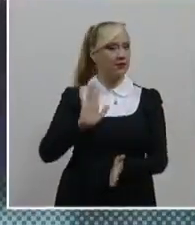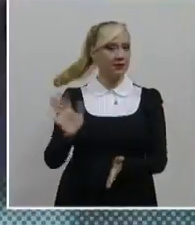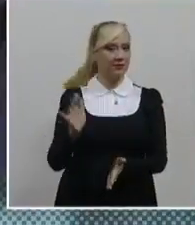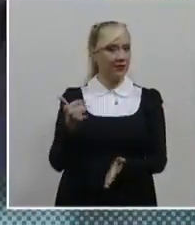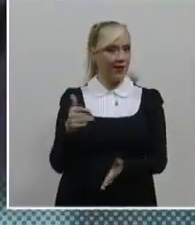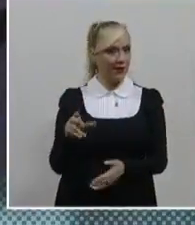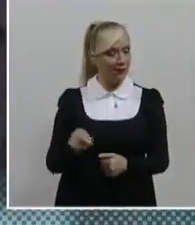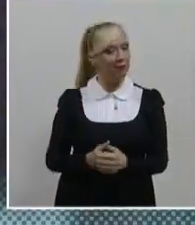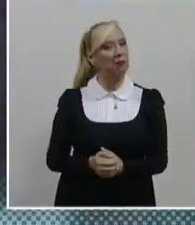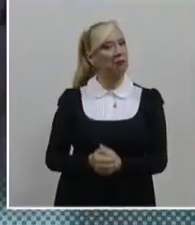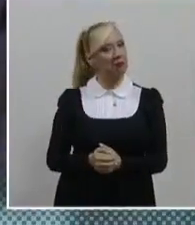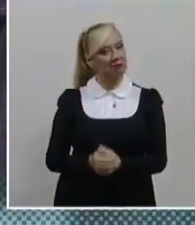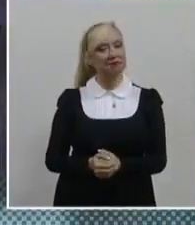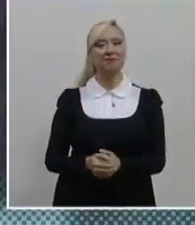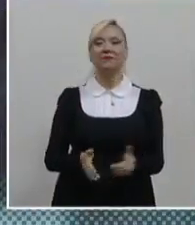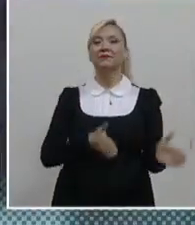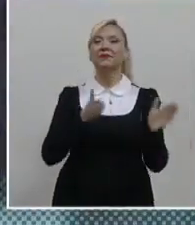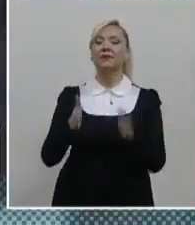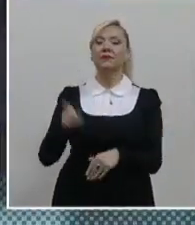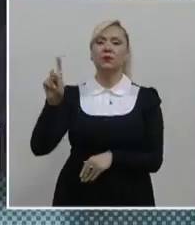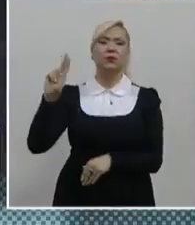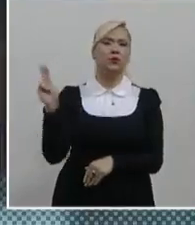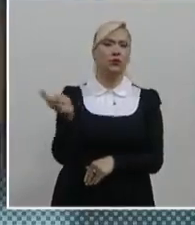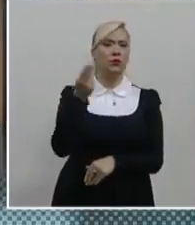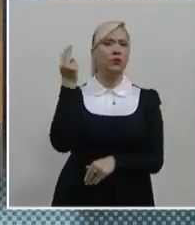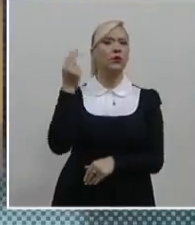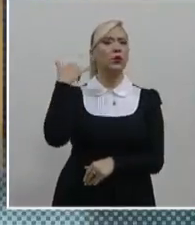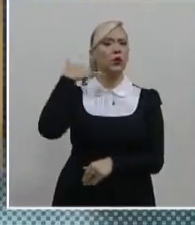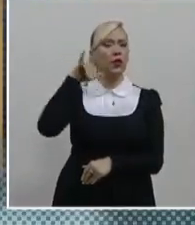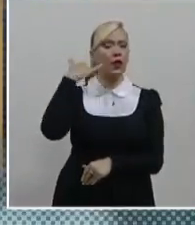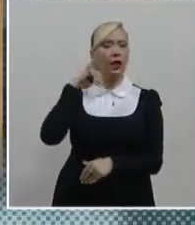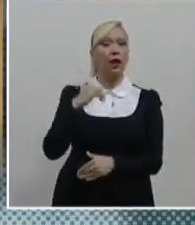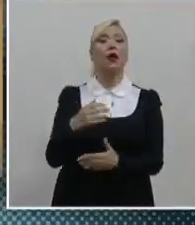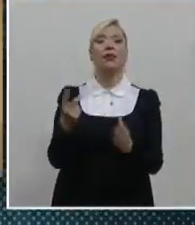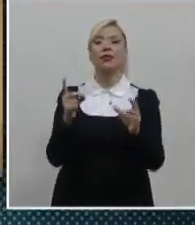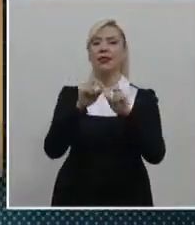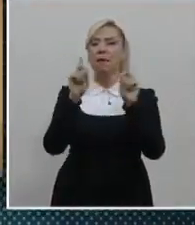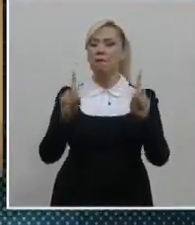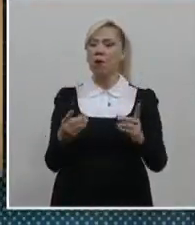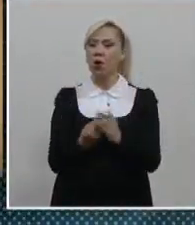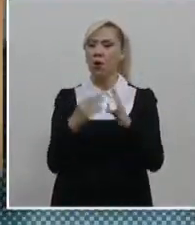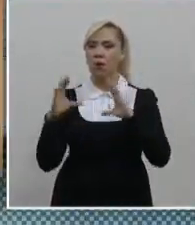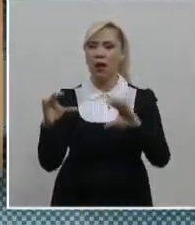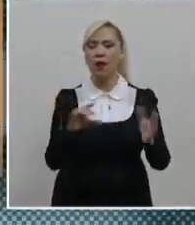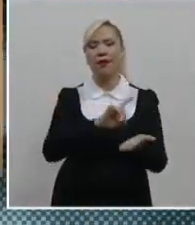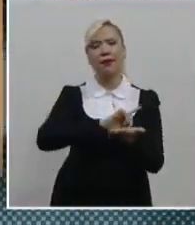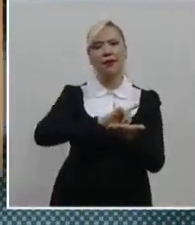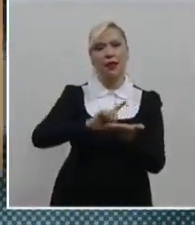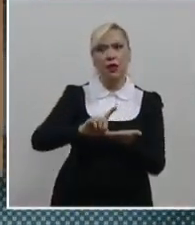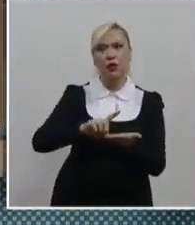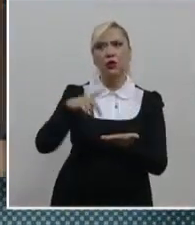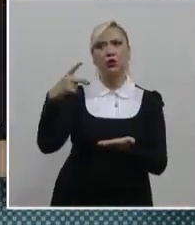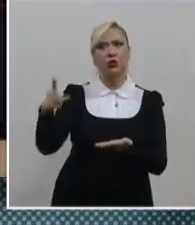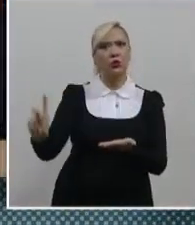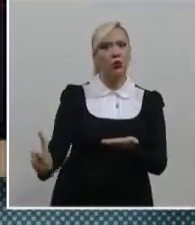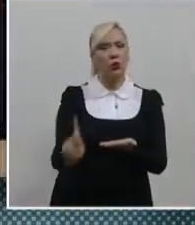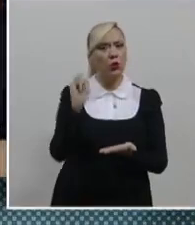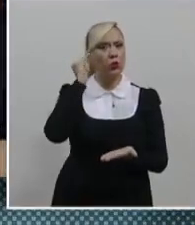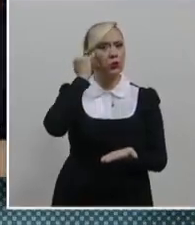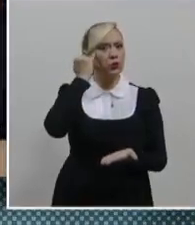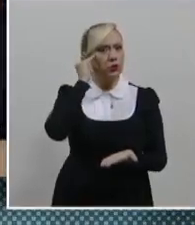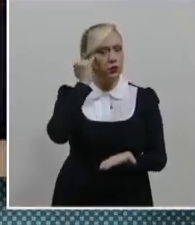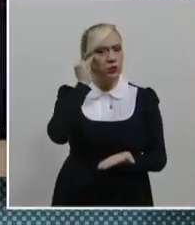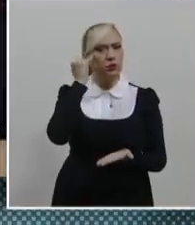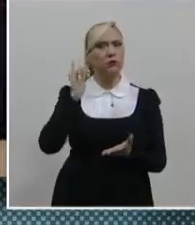Dio inicio en la Universidad Autónoma de Yucatán el Diplomado Latinoamericano sobre Derechos de los Pueblos Indígenas y Tribales, en el que